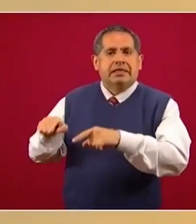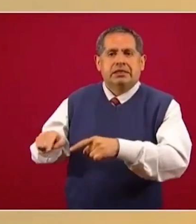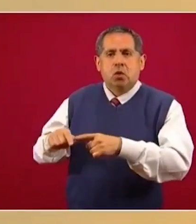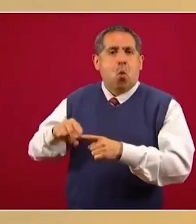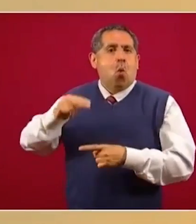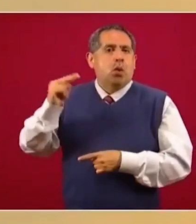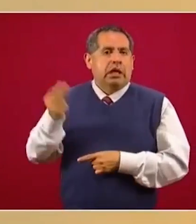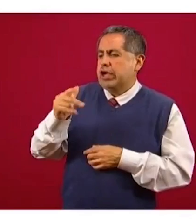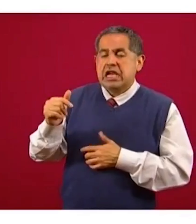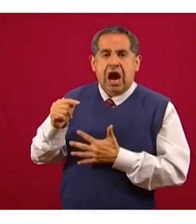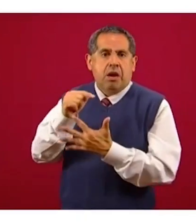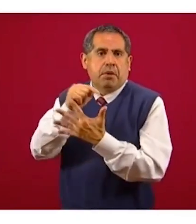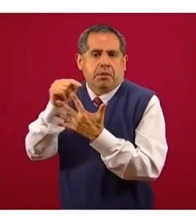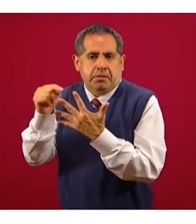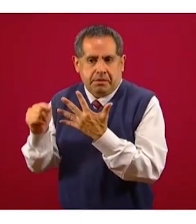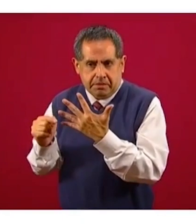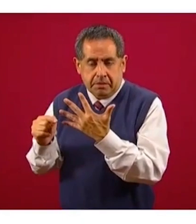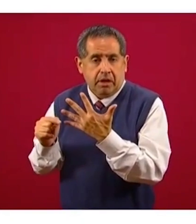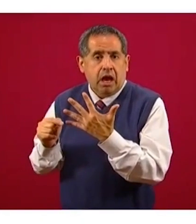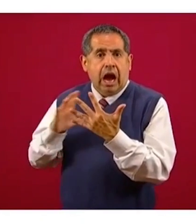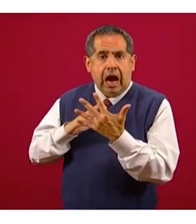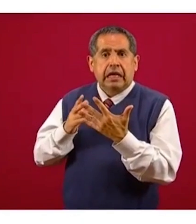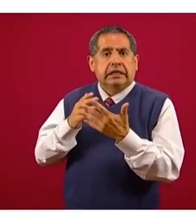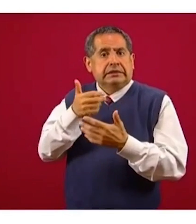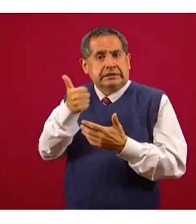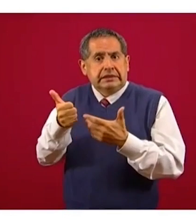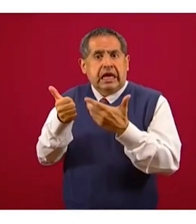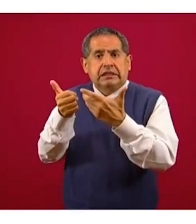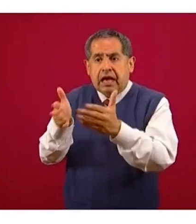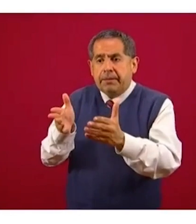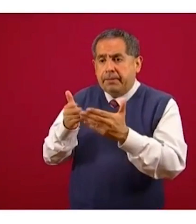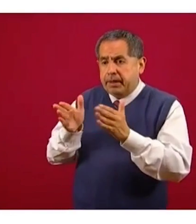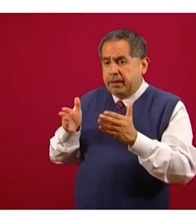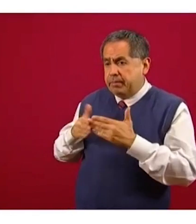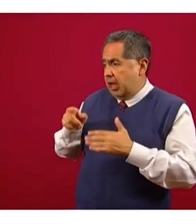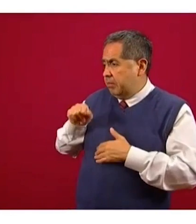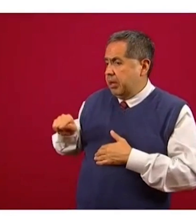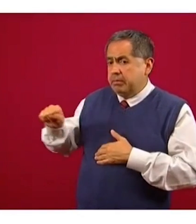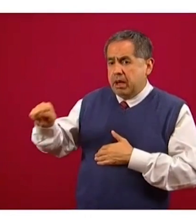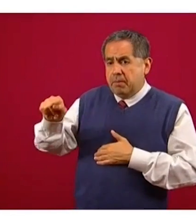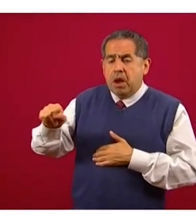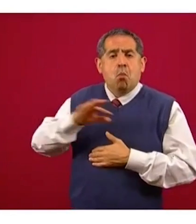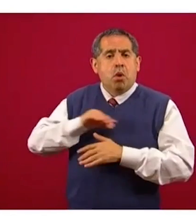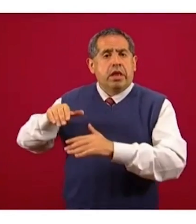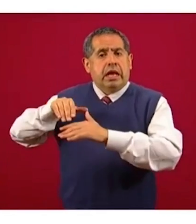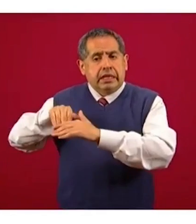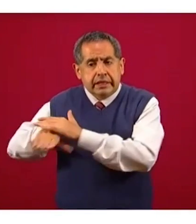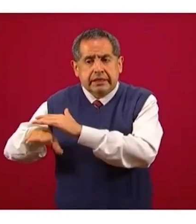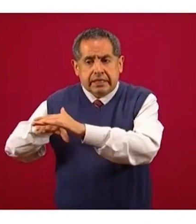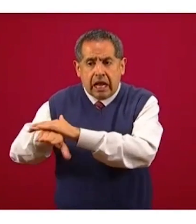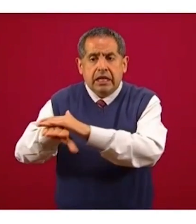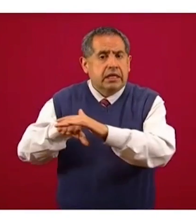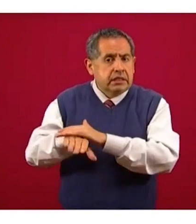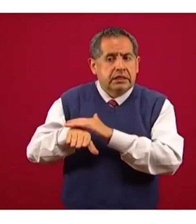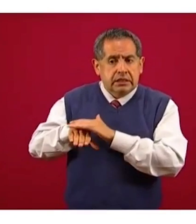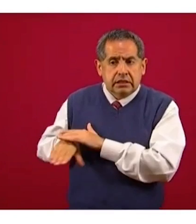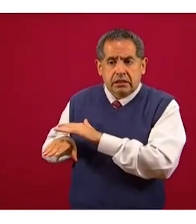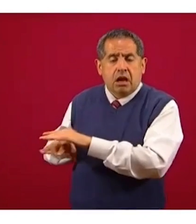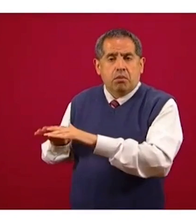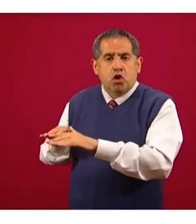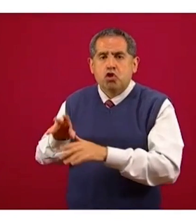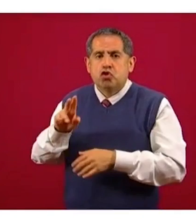y de urgencias COVID, seis accesos diferentes para que los pacientes entraran al hospital sin que